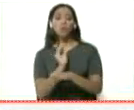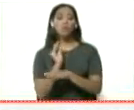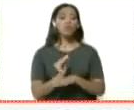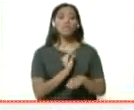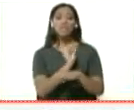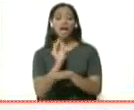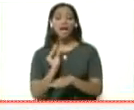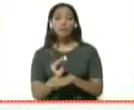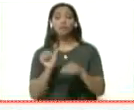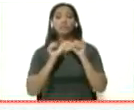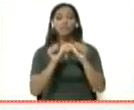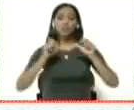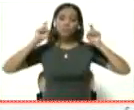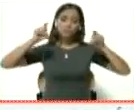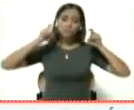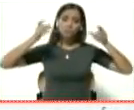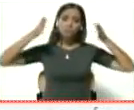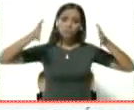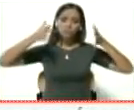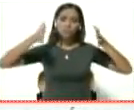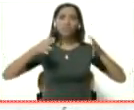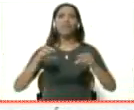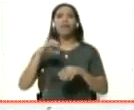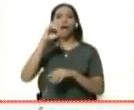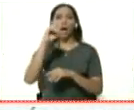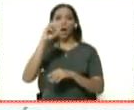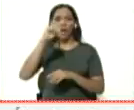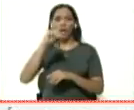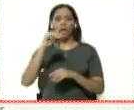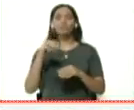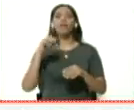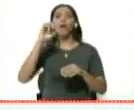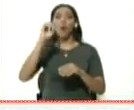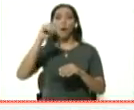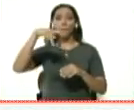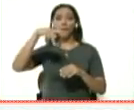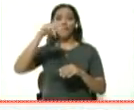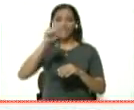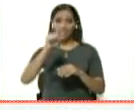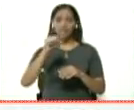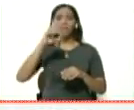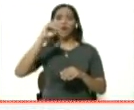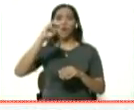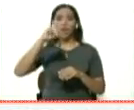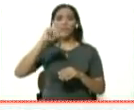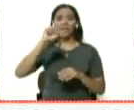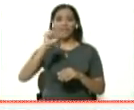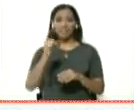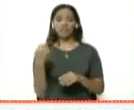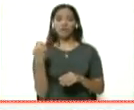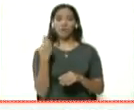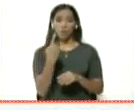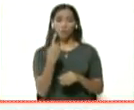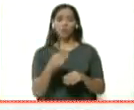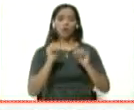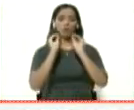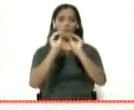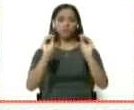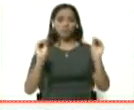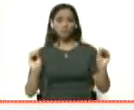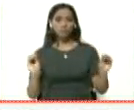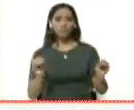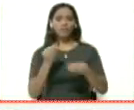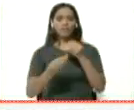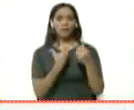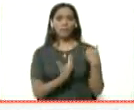acciones y siguiendo las recomendaciones de la Organización Panamericana y la Organización Mundial de la Salud. Uno de los principales llamados que realizaba